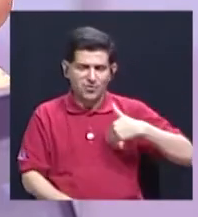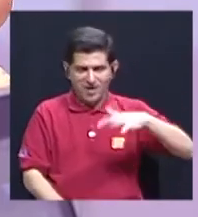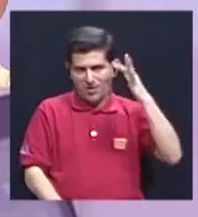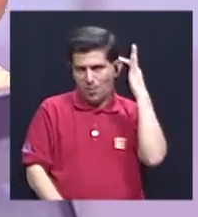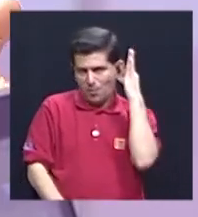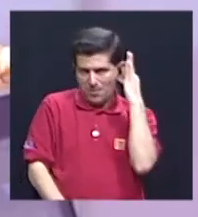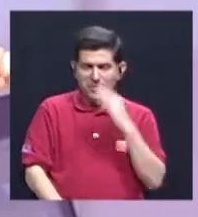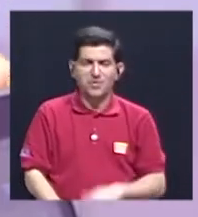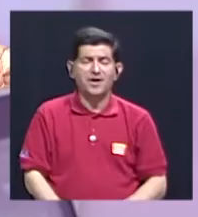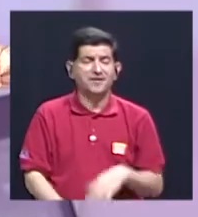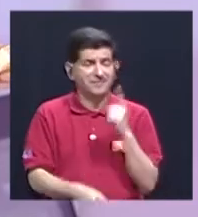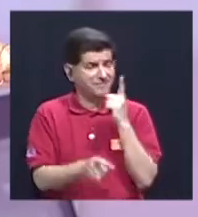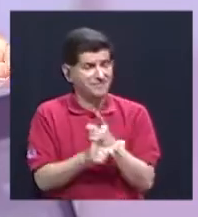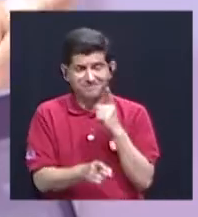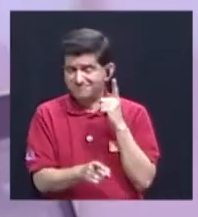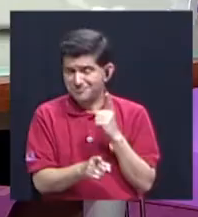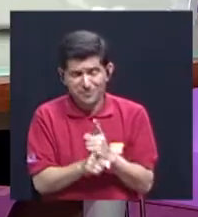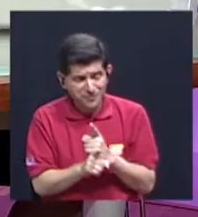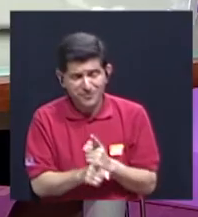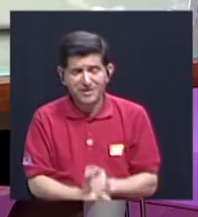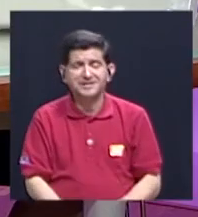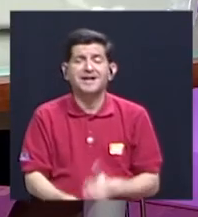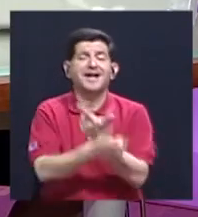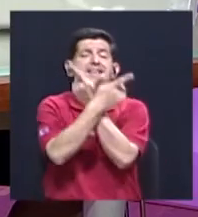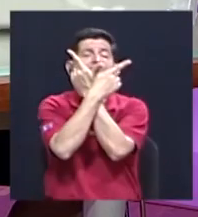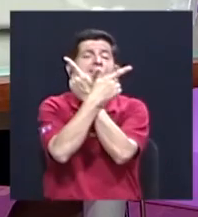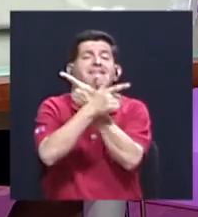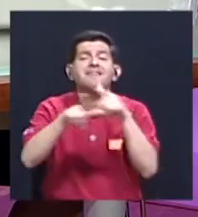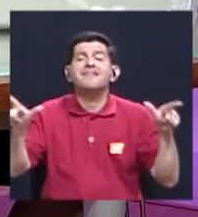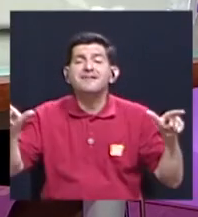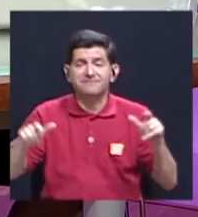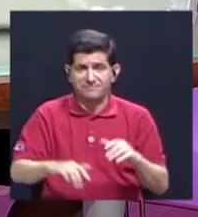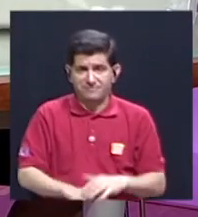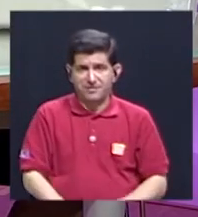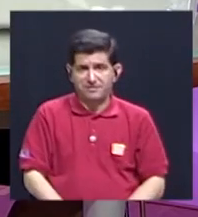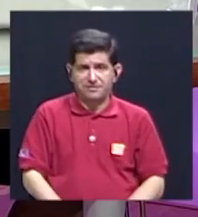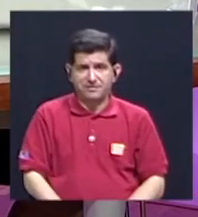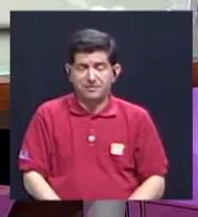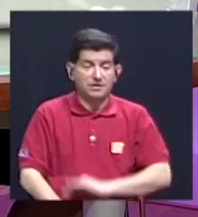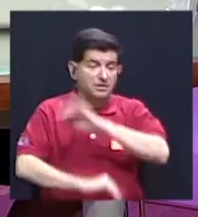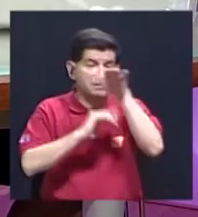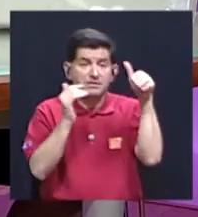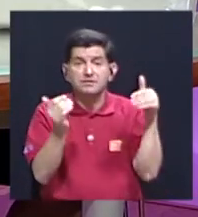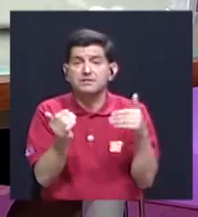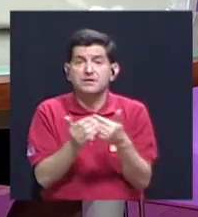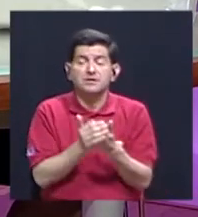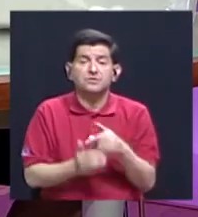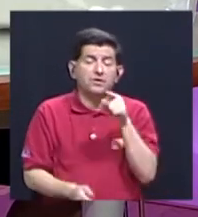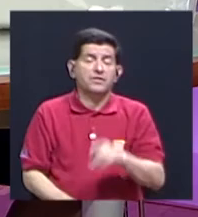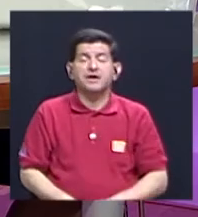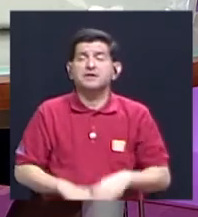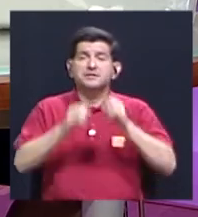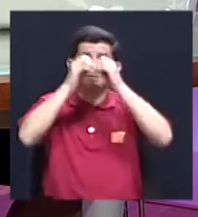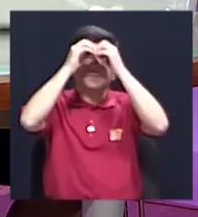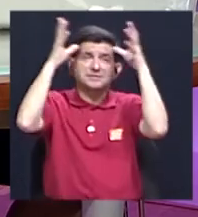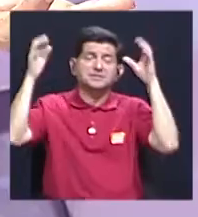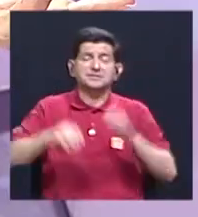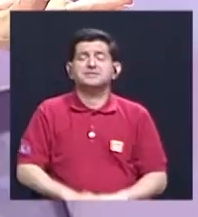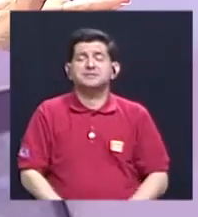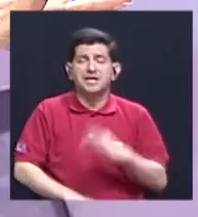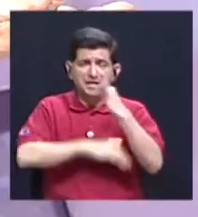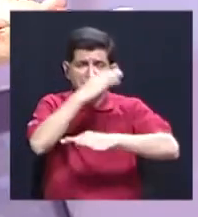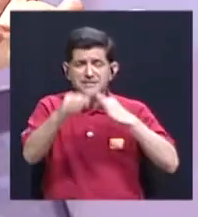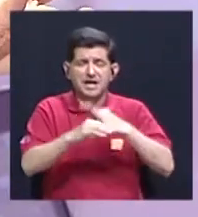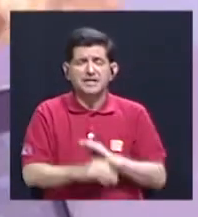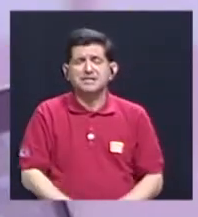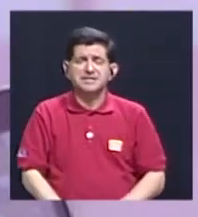mujeres efectivamente estén libres de todo el imaginario sexista que está en